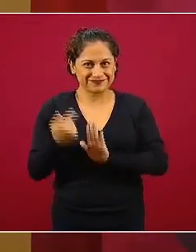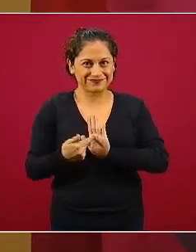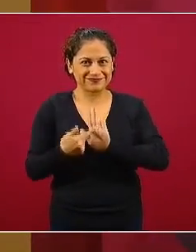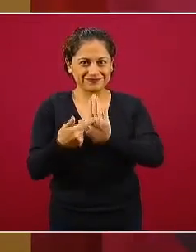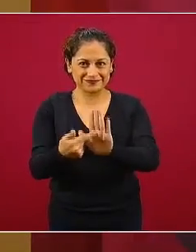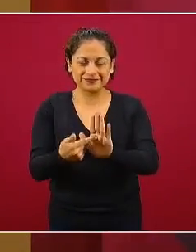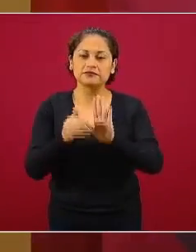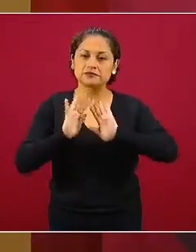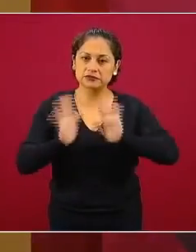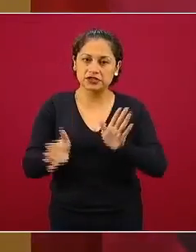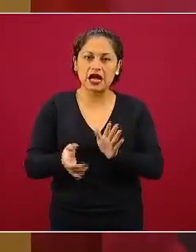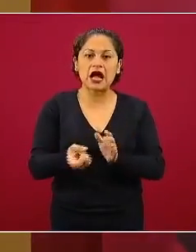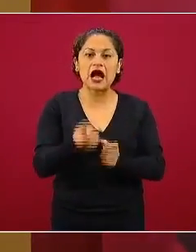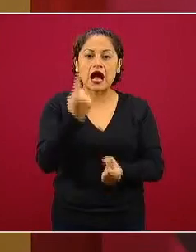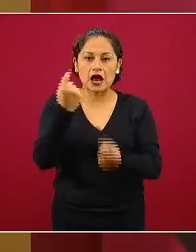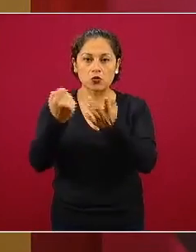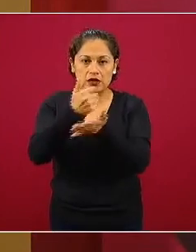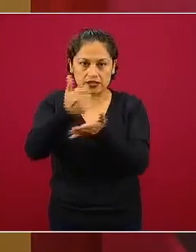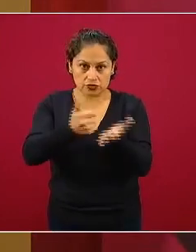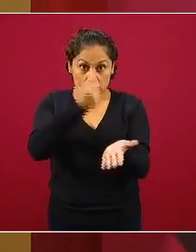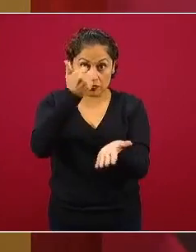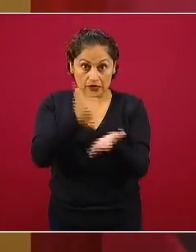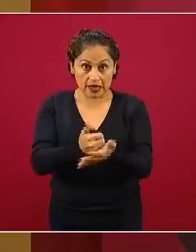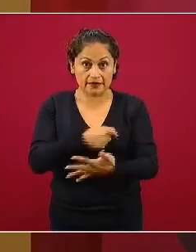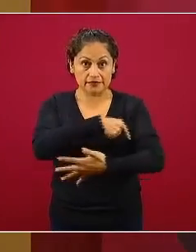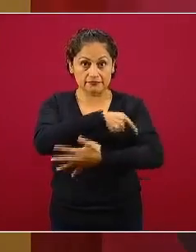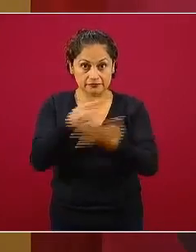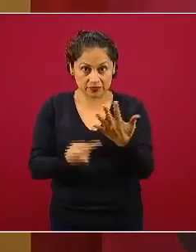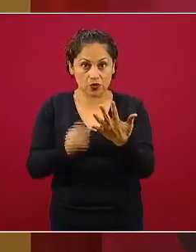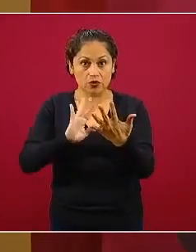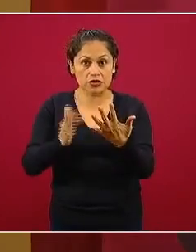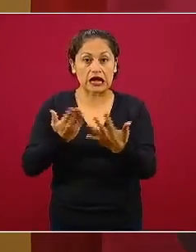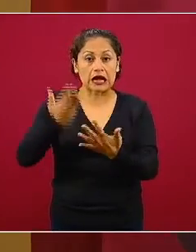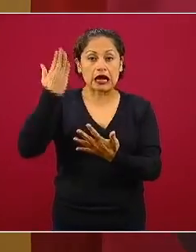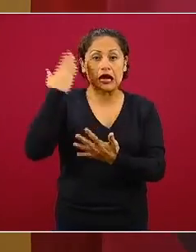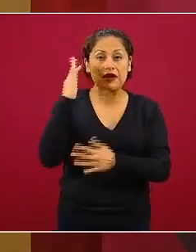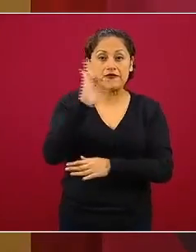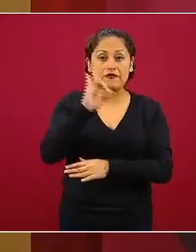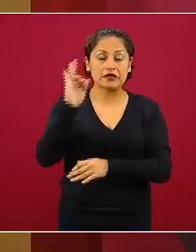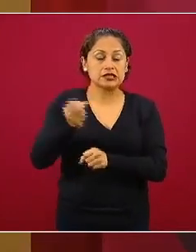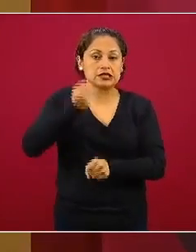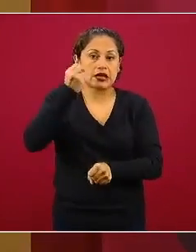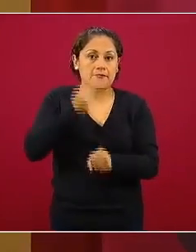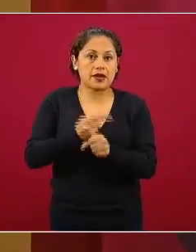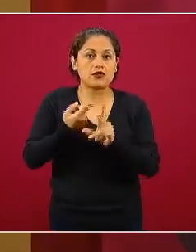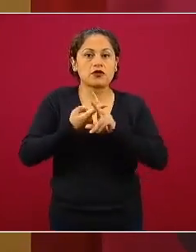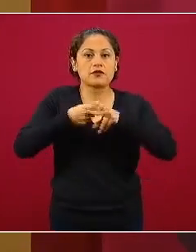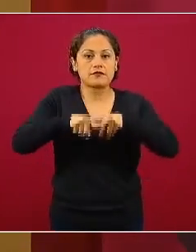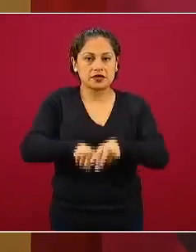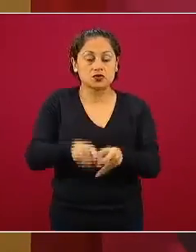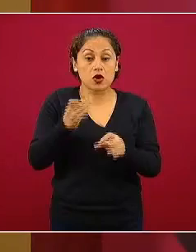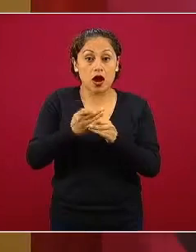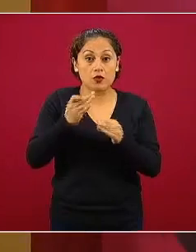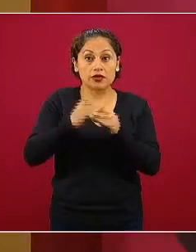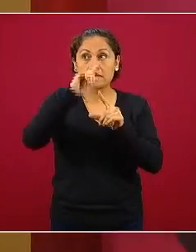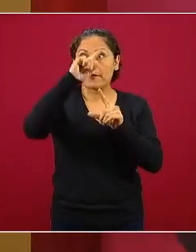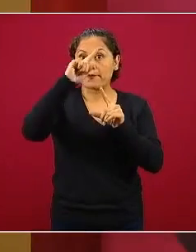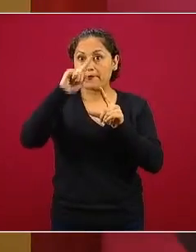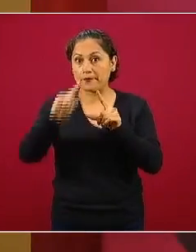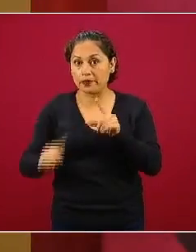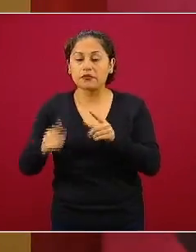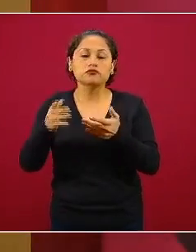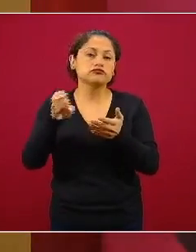ya cinco ciudades que son las que empezaron que están cuatro ya para abajo la ciudad de México próximamente para abajo